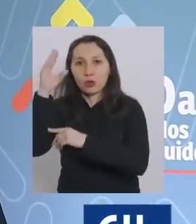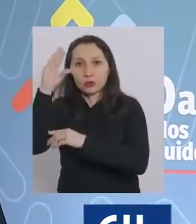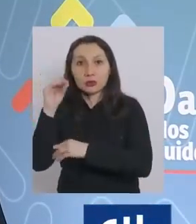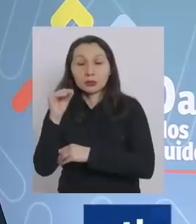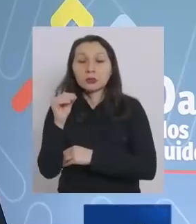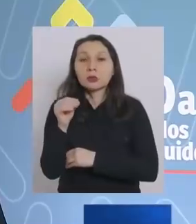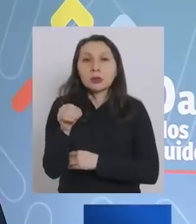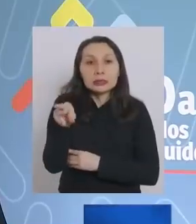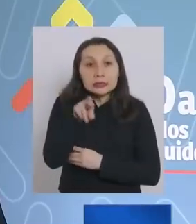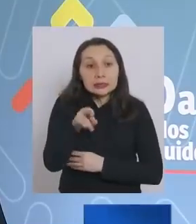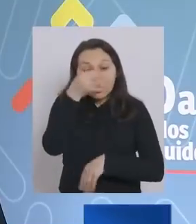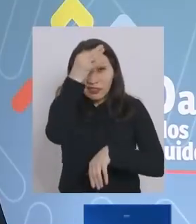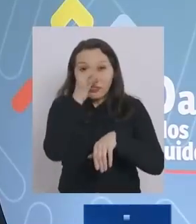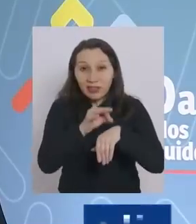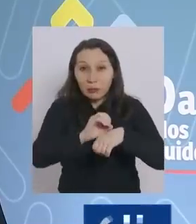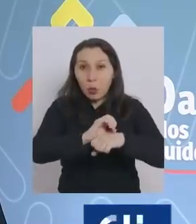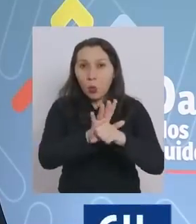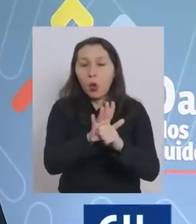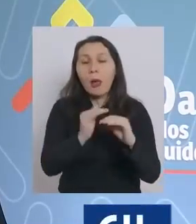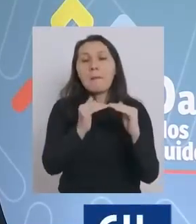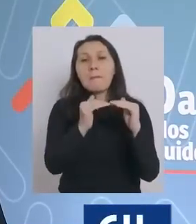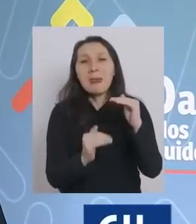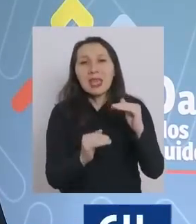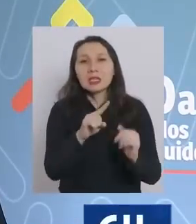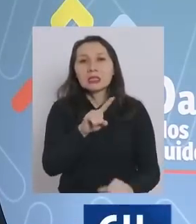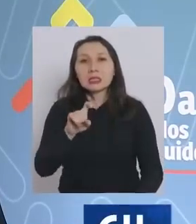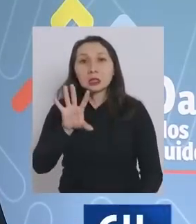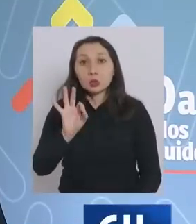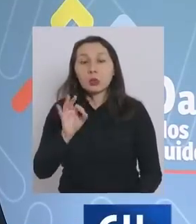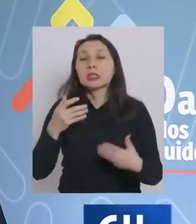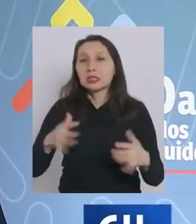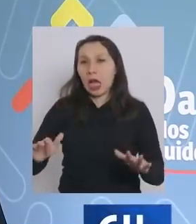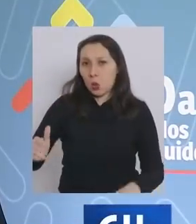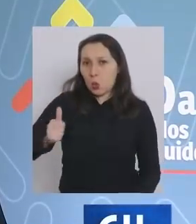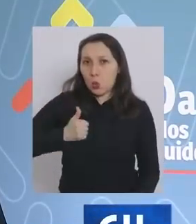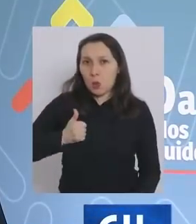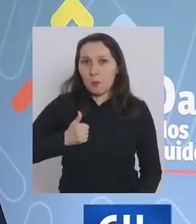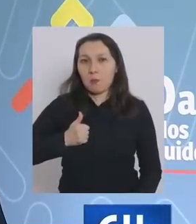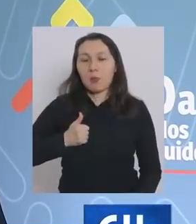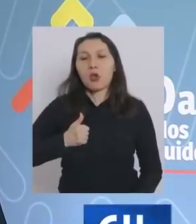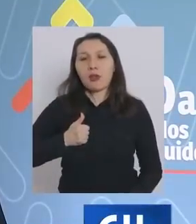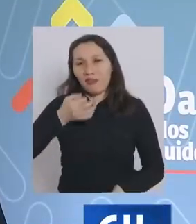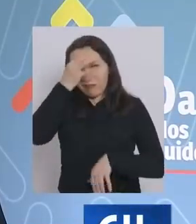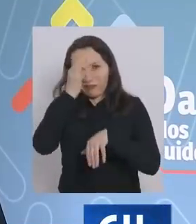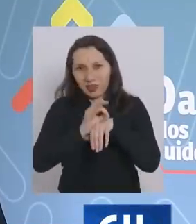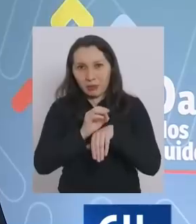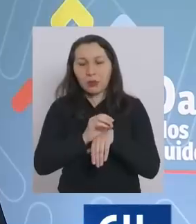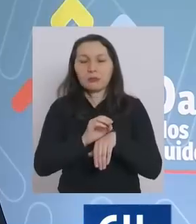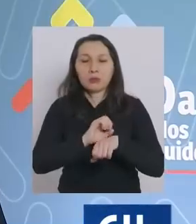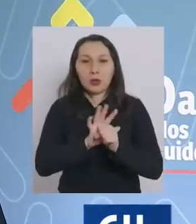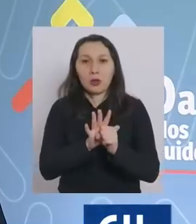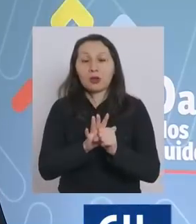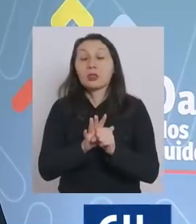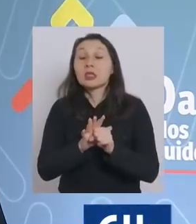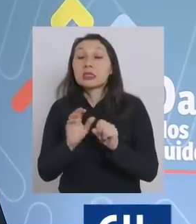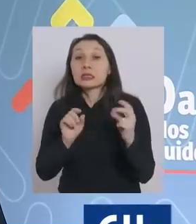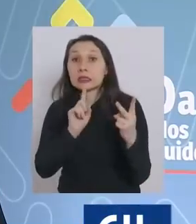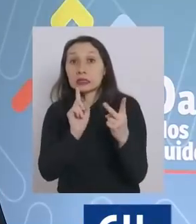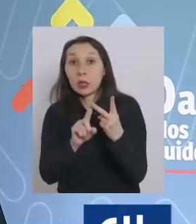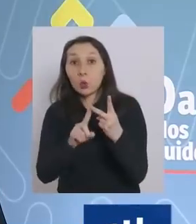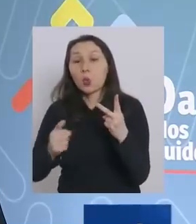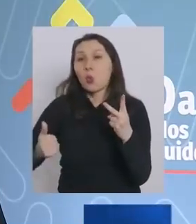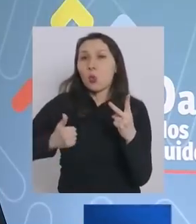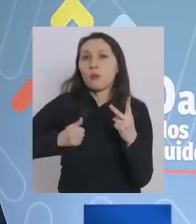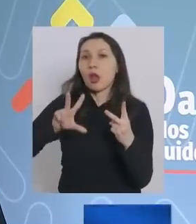es la incidencia que la región metropolitana tenga menos de 150 y eso ya lo ha logrado lo segundo es alcanzar una cobertura de un 80